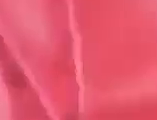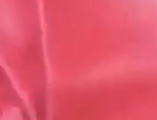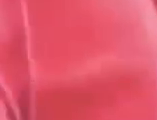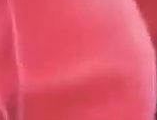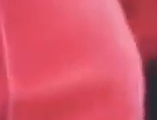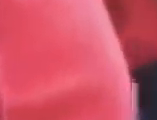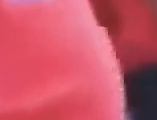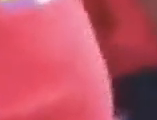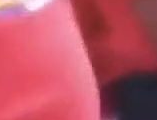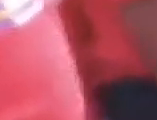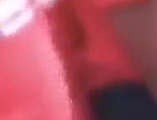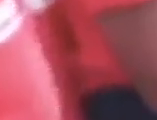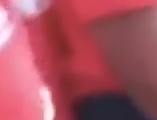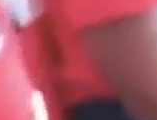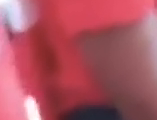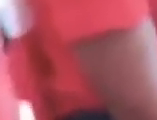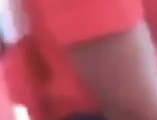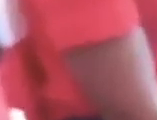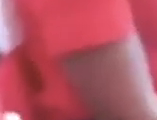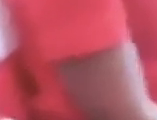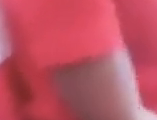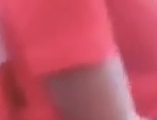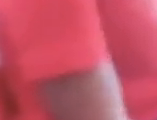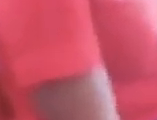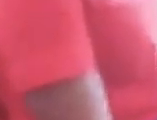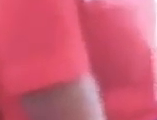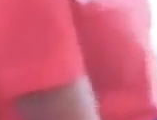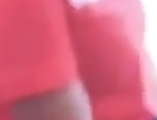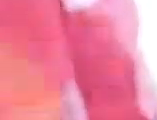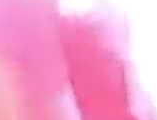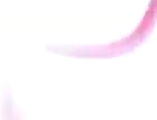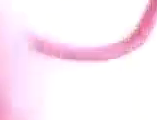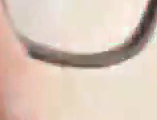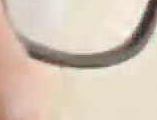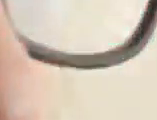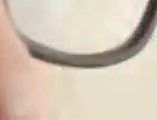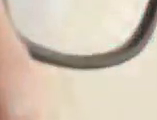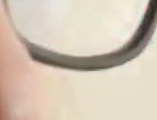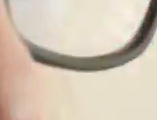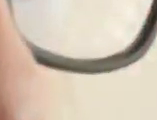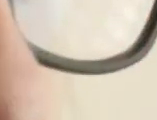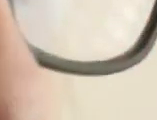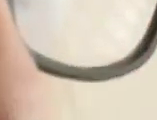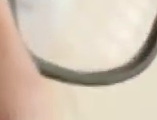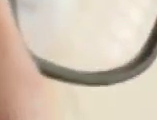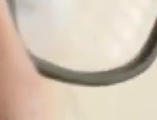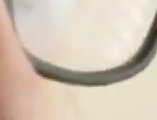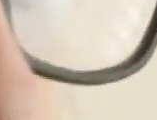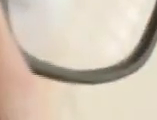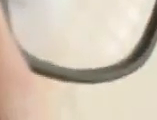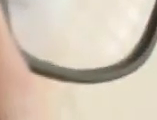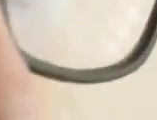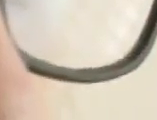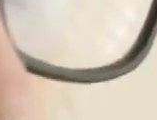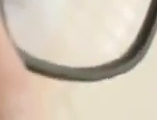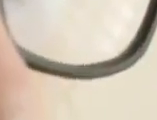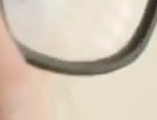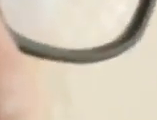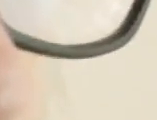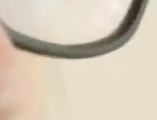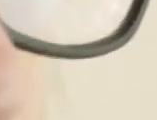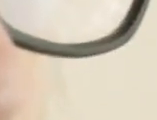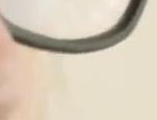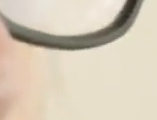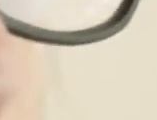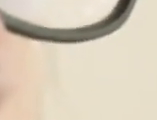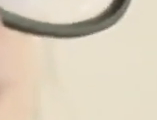educativos en empresas y cuenta con 9 carreras priorizadas. En concordancia con la